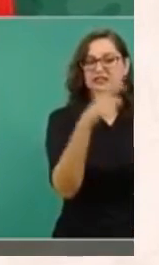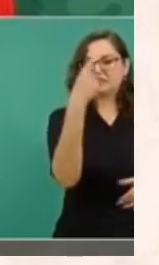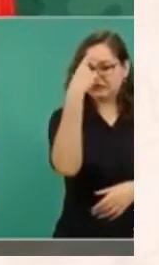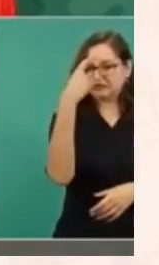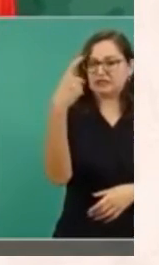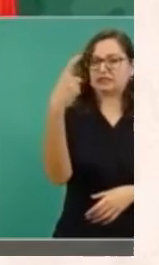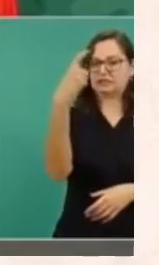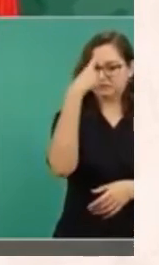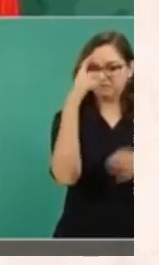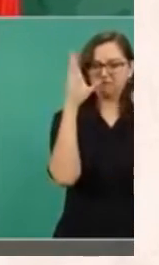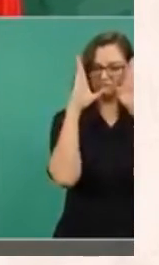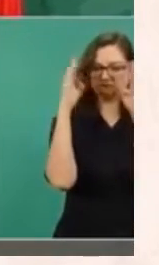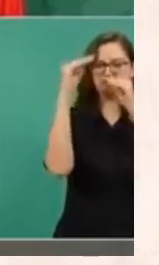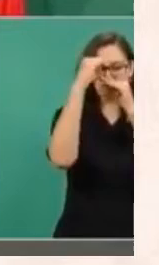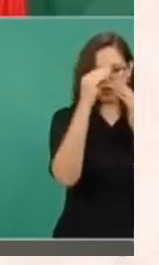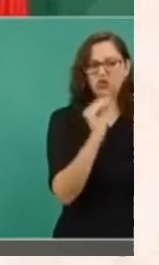conservador.